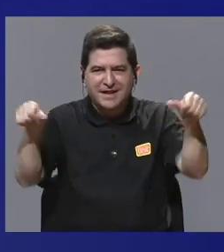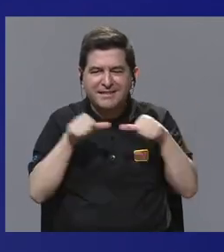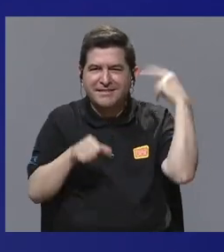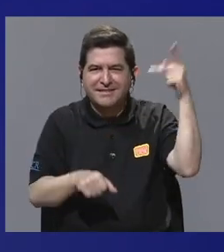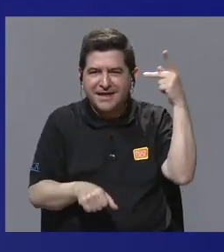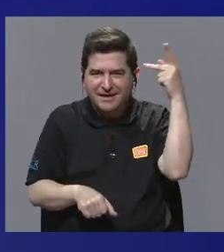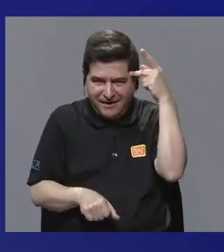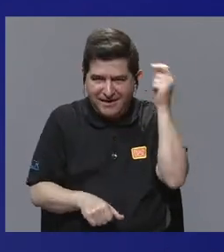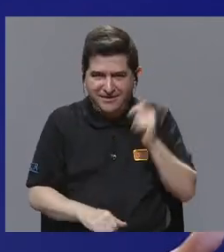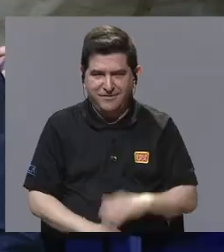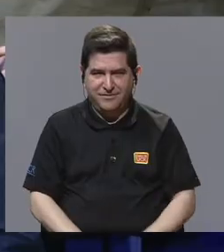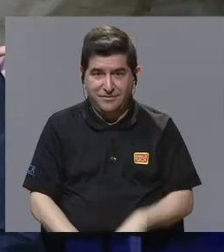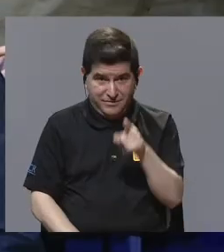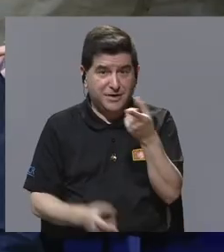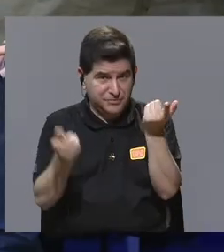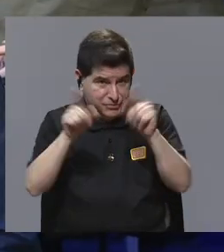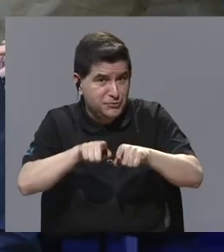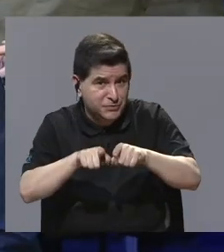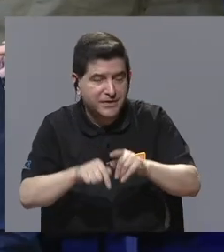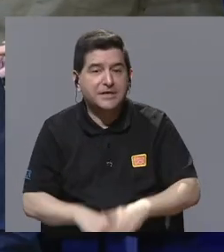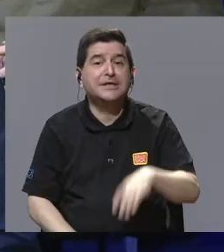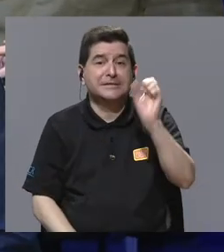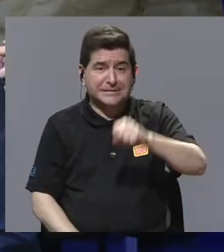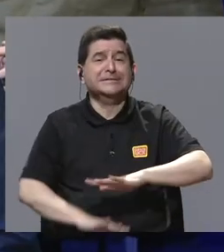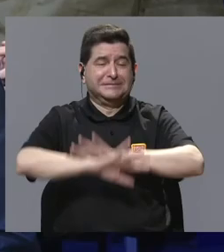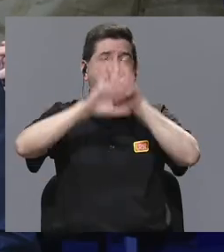político, ¿no? ¿Les pasó? Sí, claro.